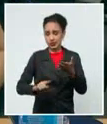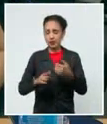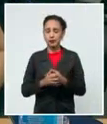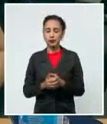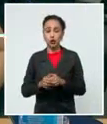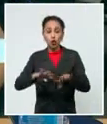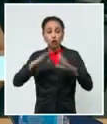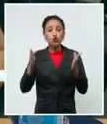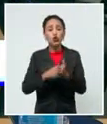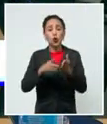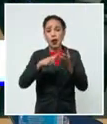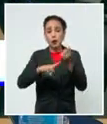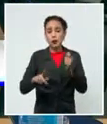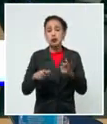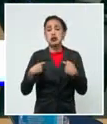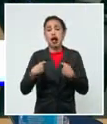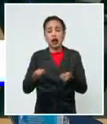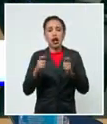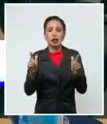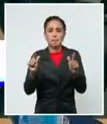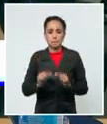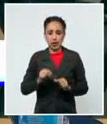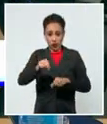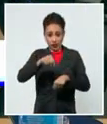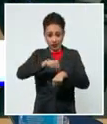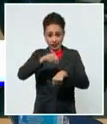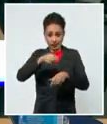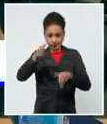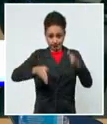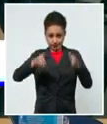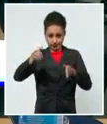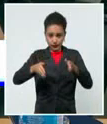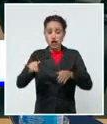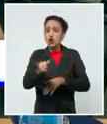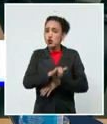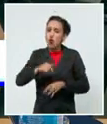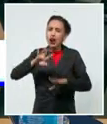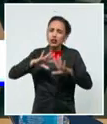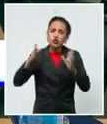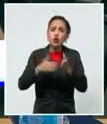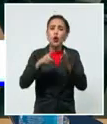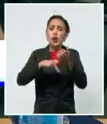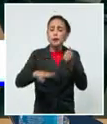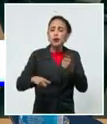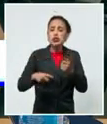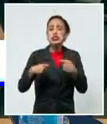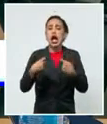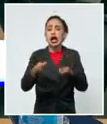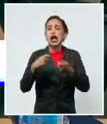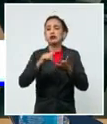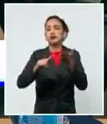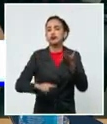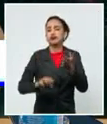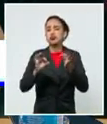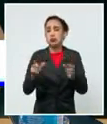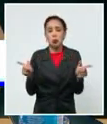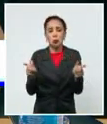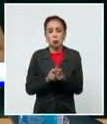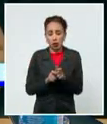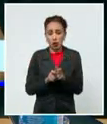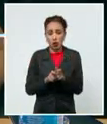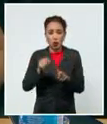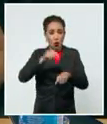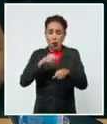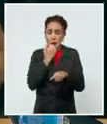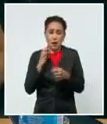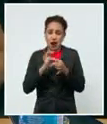reducen sus consumos en este periodo. Igualmente, en todos los territorios se redujo el valor de la máxima demanda en los horarios pico